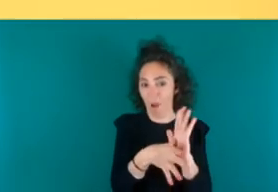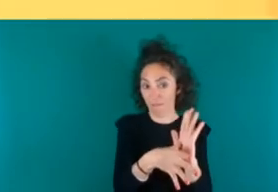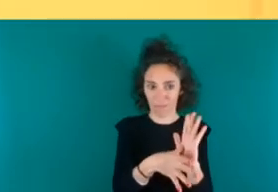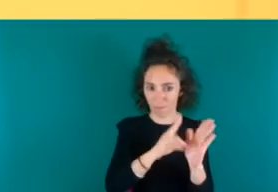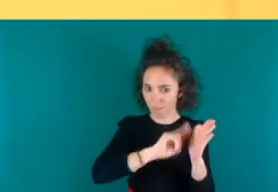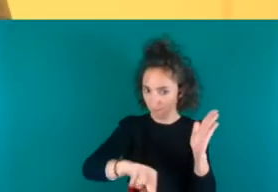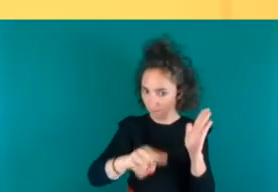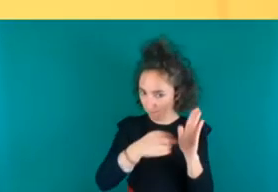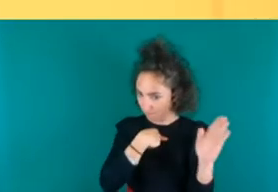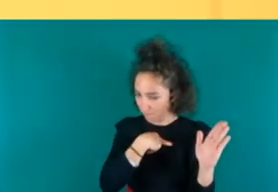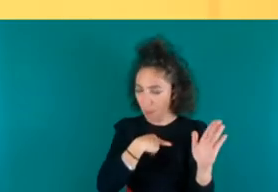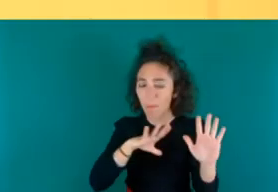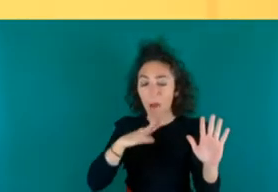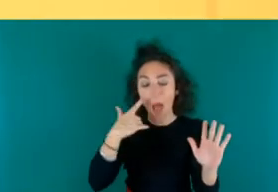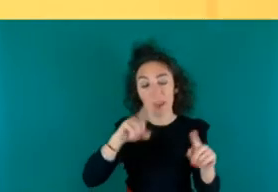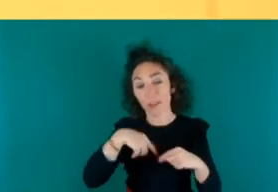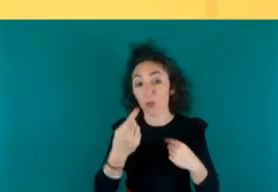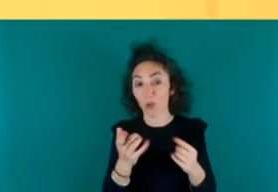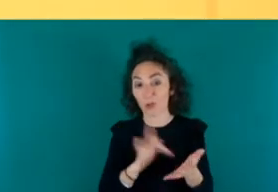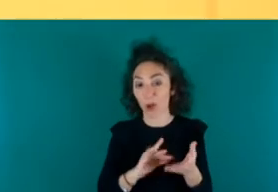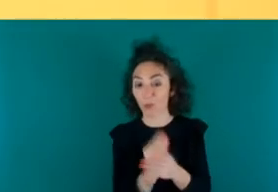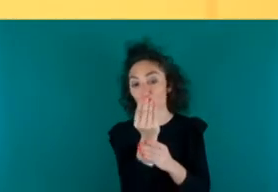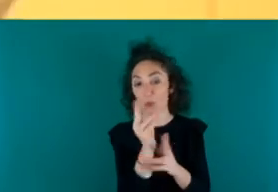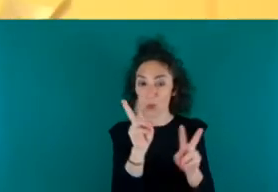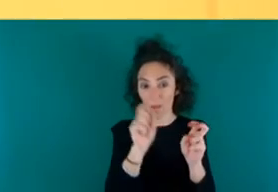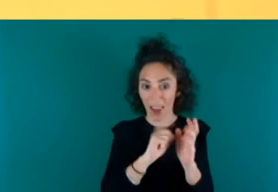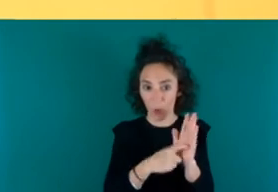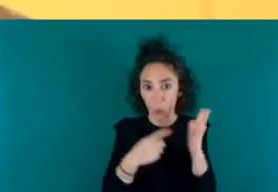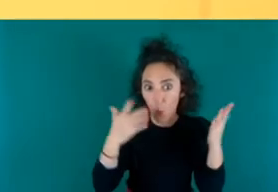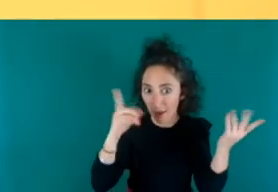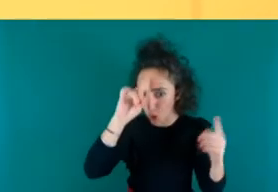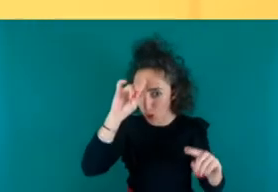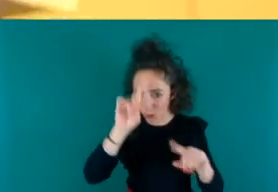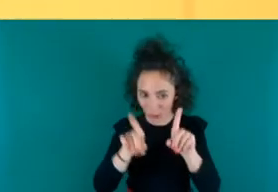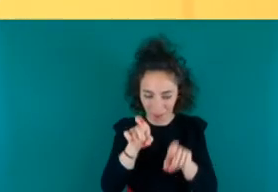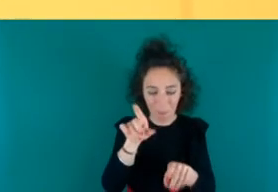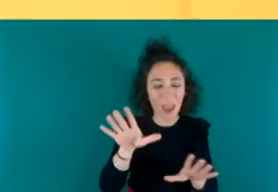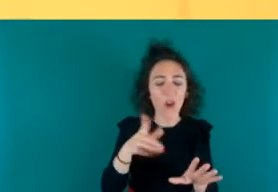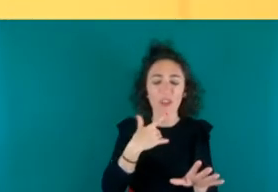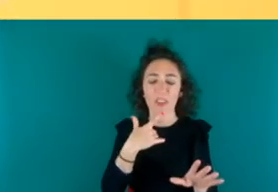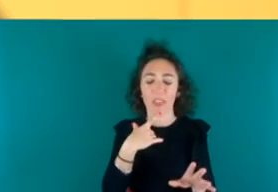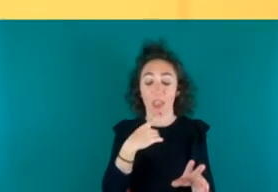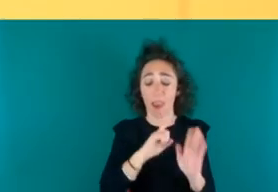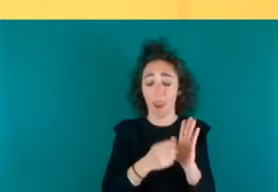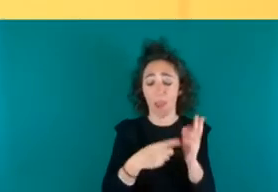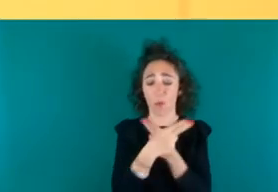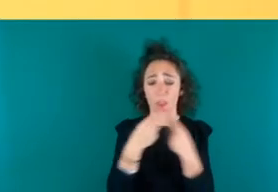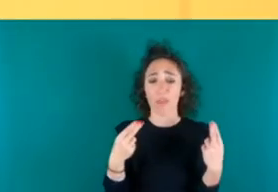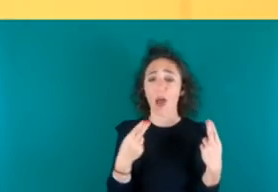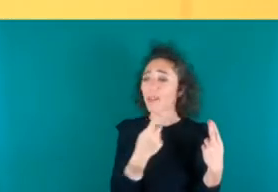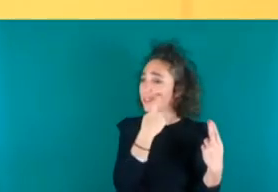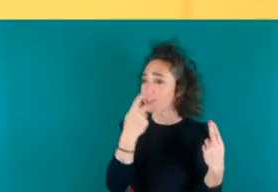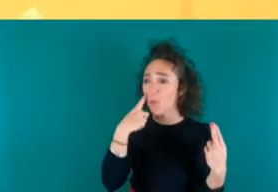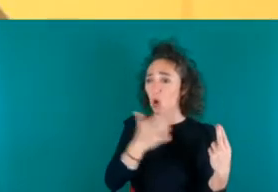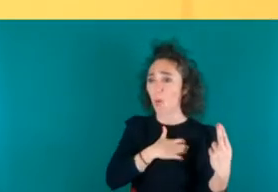posteriormente pero la ley Mordaza que dice que que vale más un testimonio de un policía